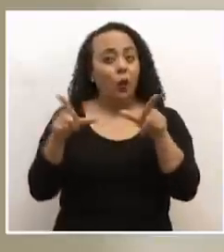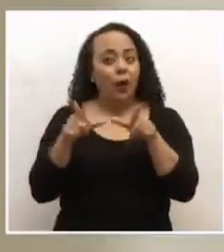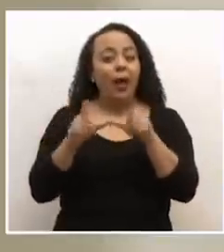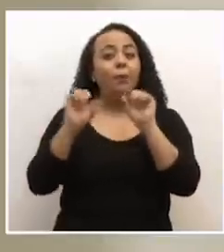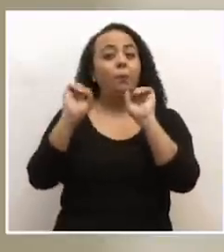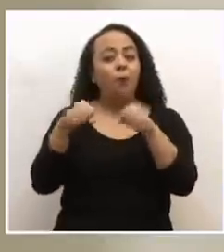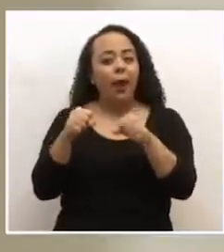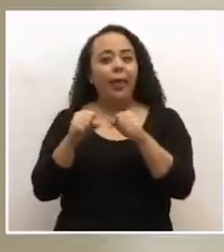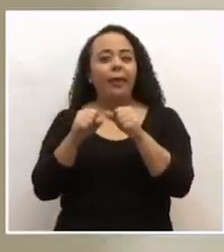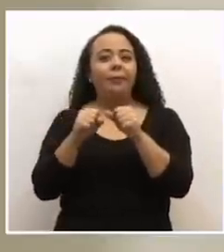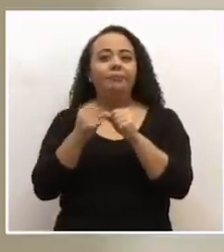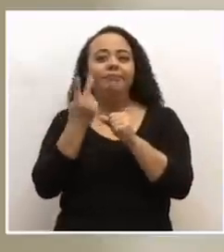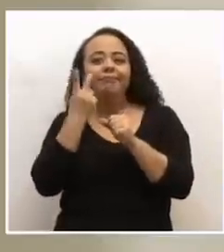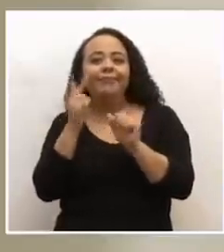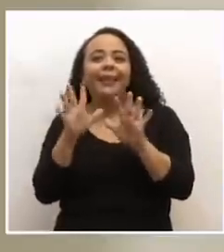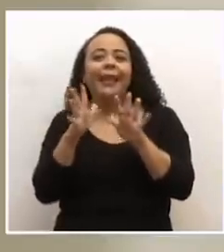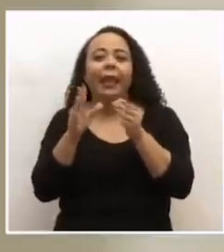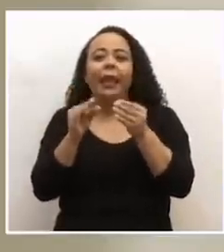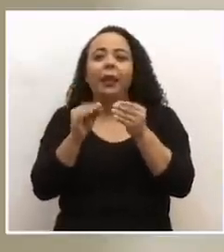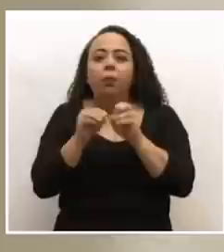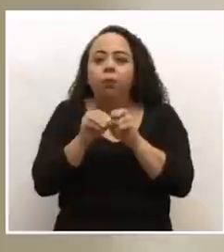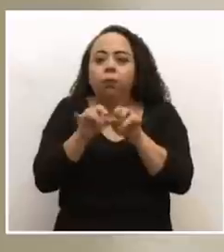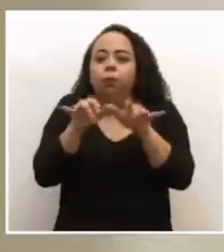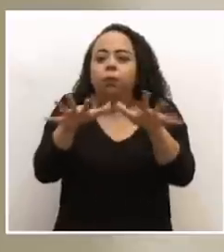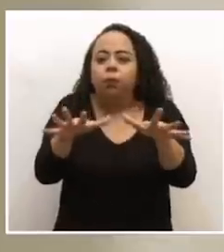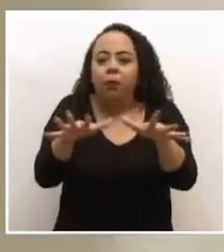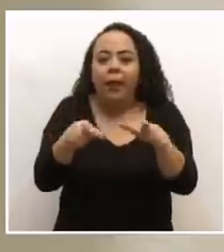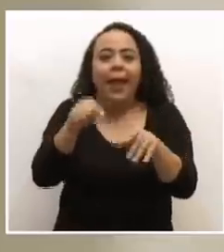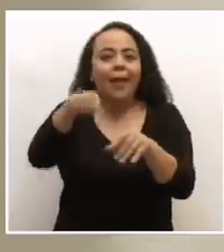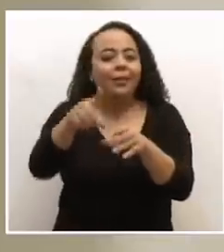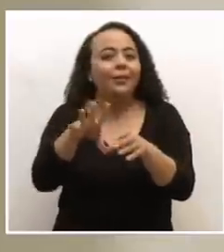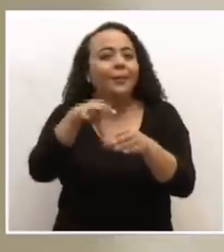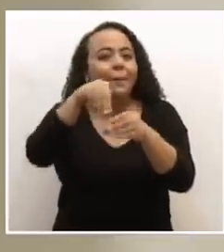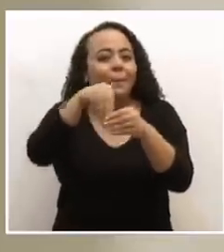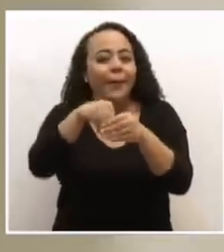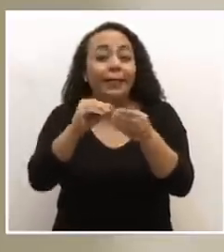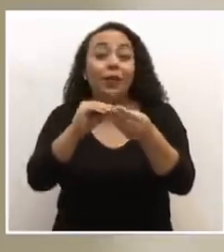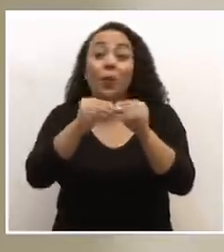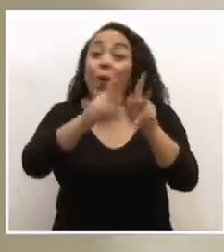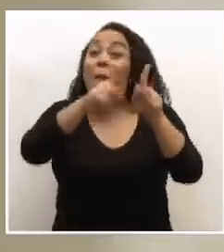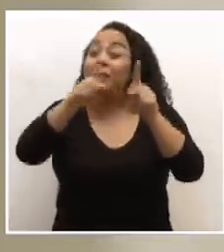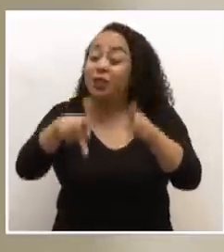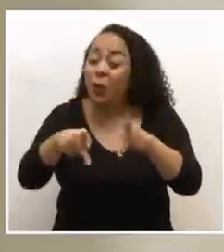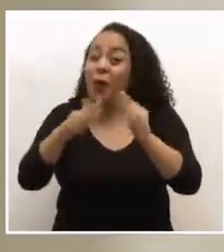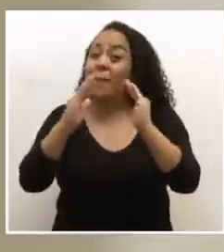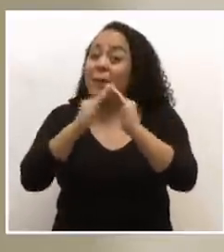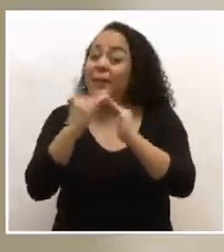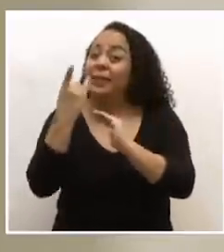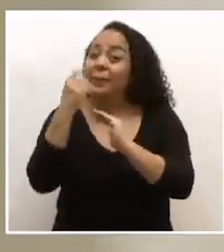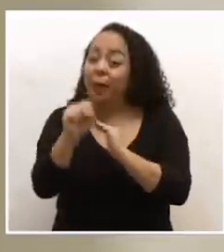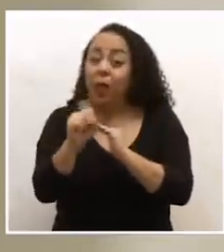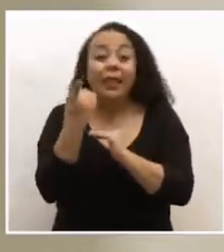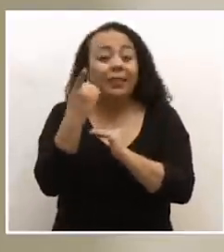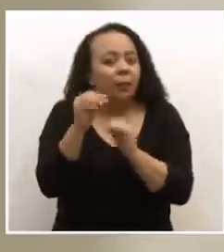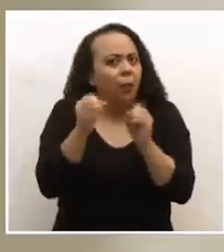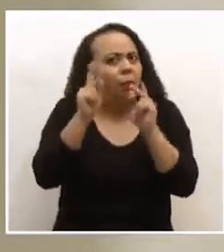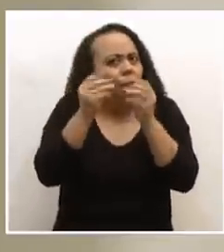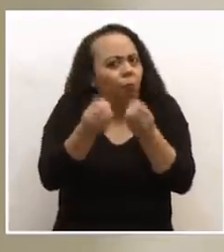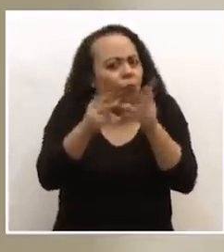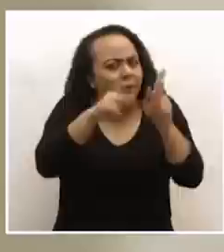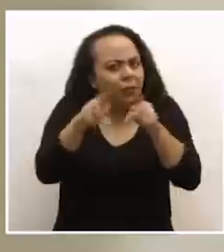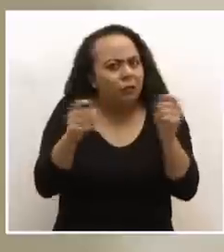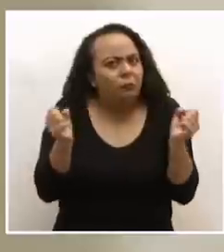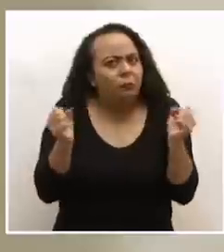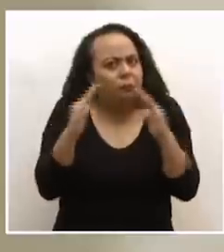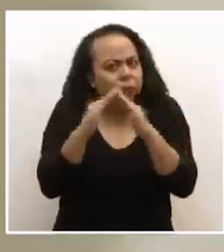pueden ellos estar proyectando, o qué tanto se extienden. Eso es parte de la densidad poblacional, digamos, de una zona tan populosa como lo es Desamparados. Son